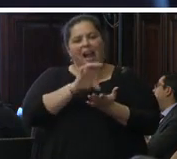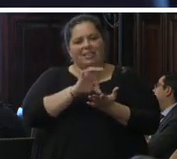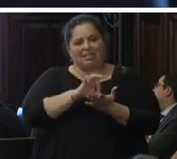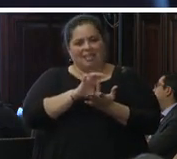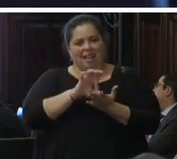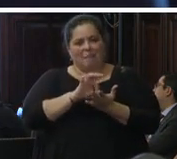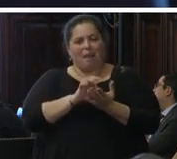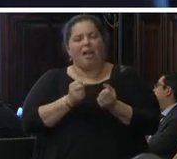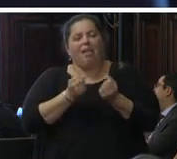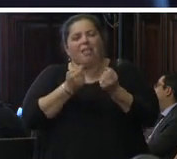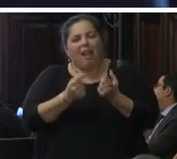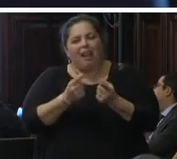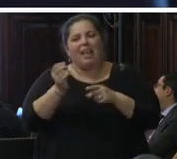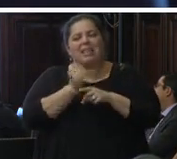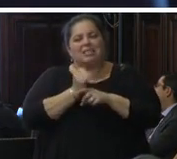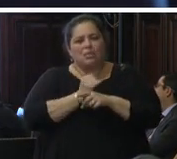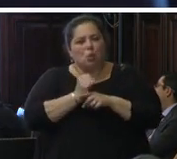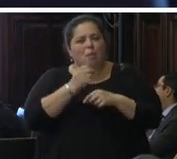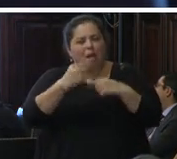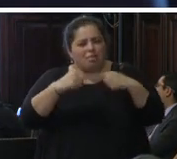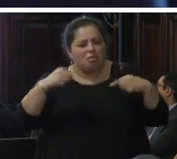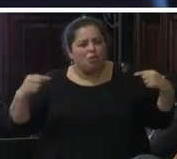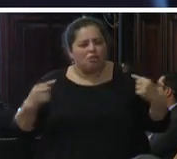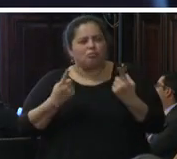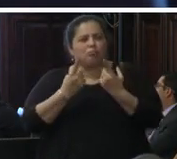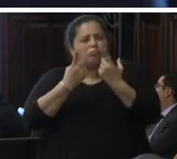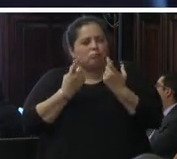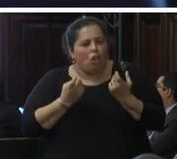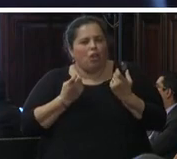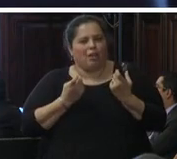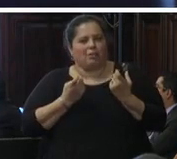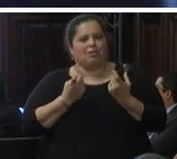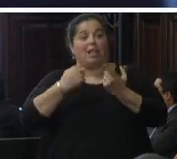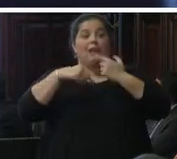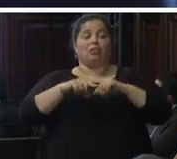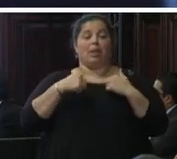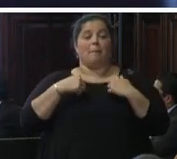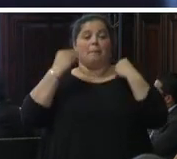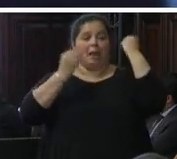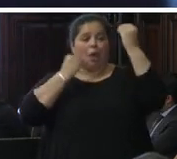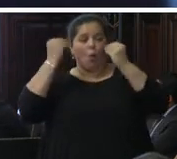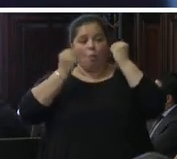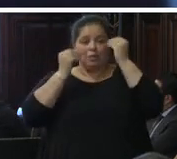los instrumentos que sean necesarios y mi preocupación va en esa línea